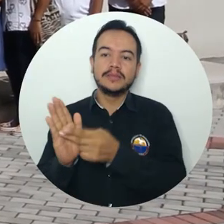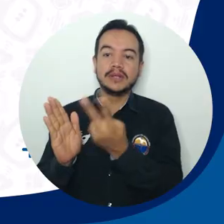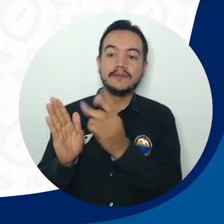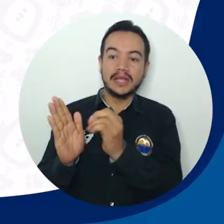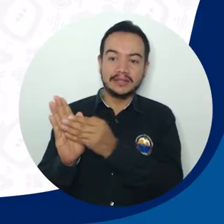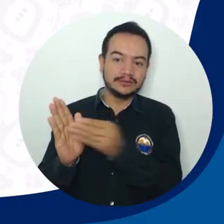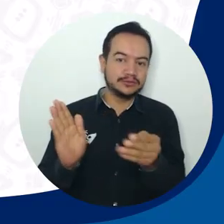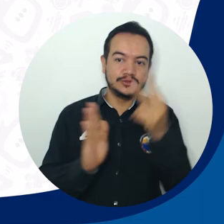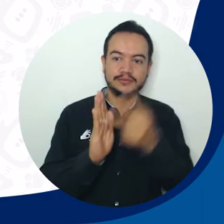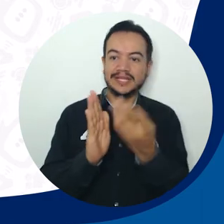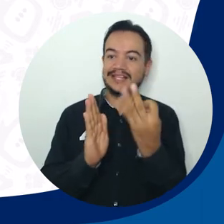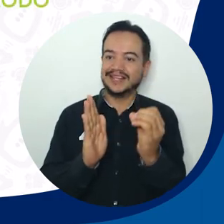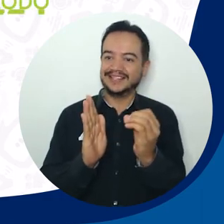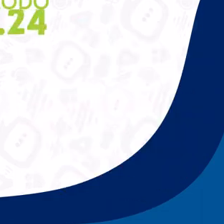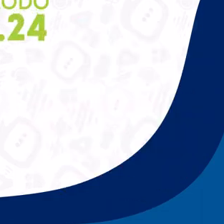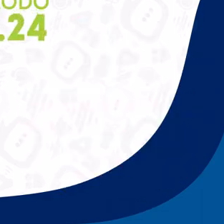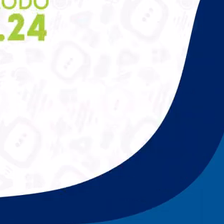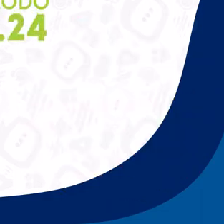-2030.